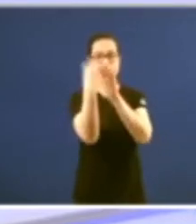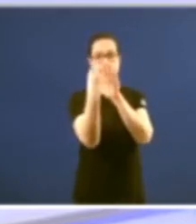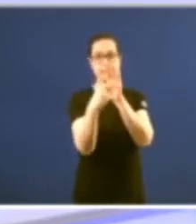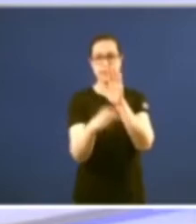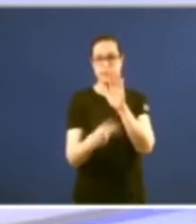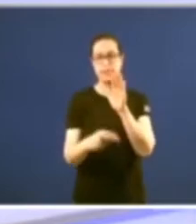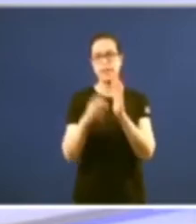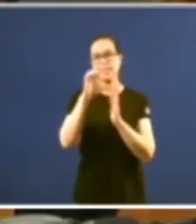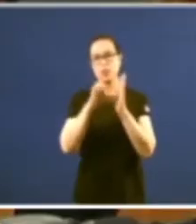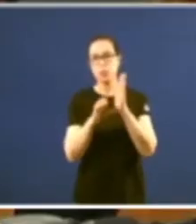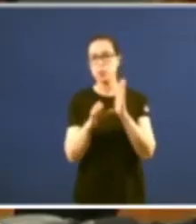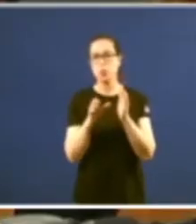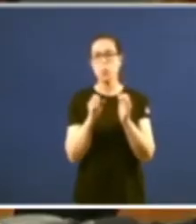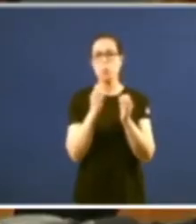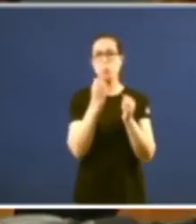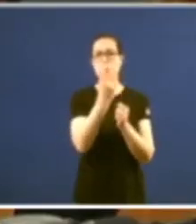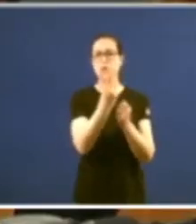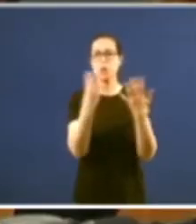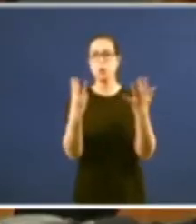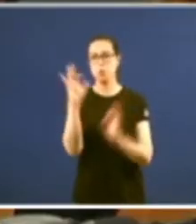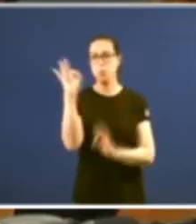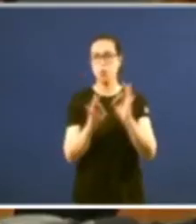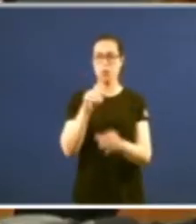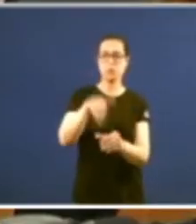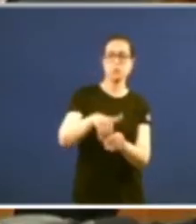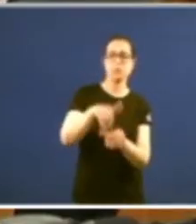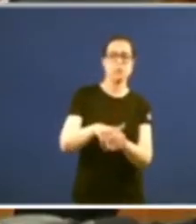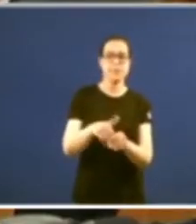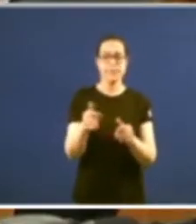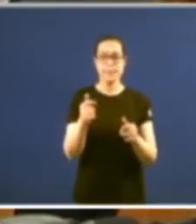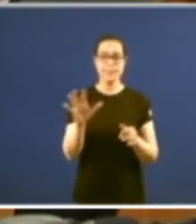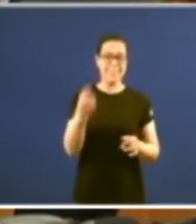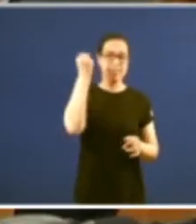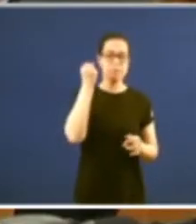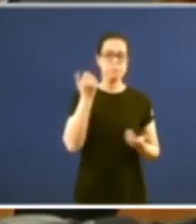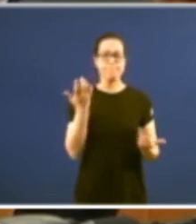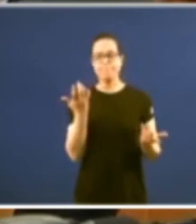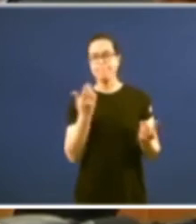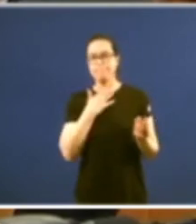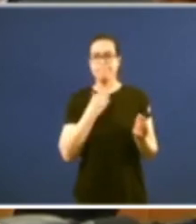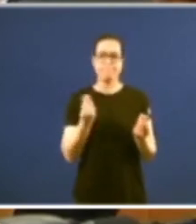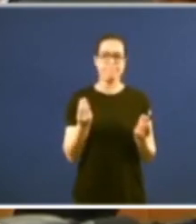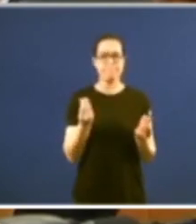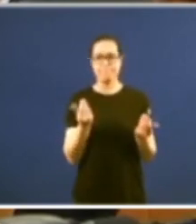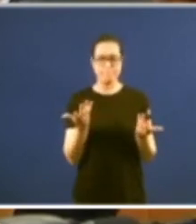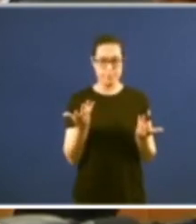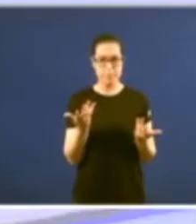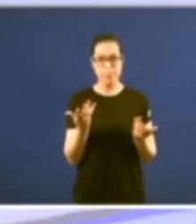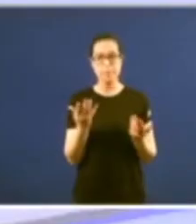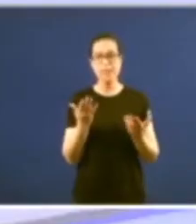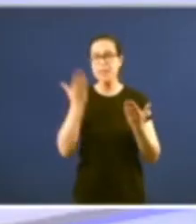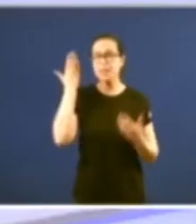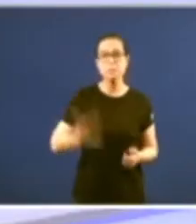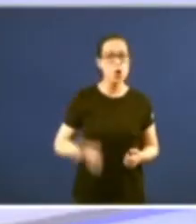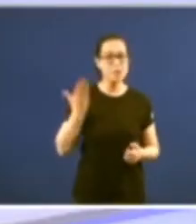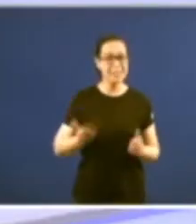do Estatuto apenas un 28% foi unha victoria amarga que retardou moitas decisións pero o importante